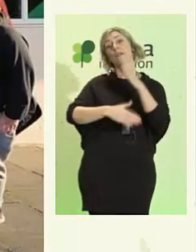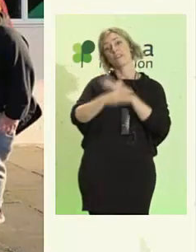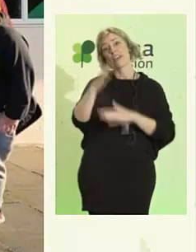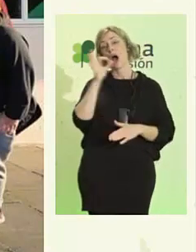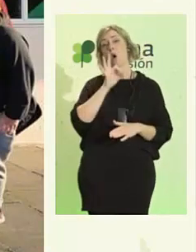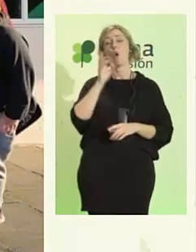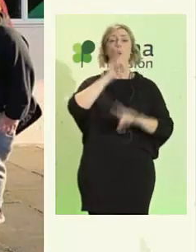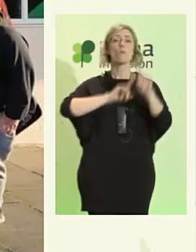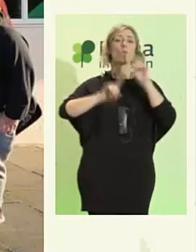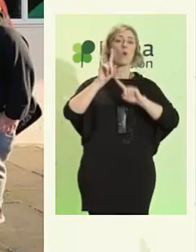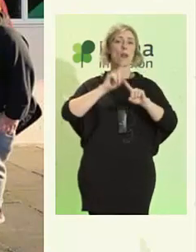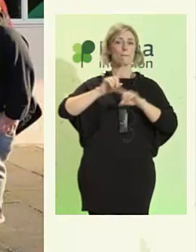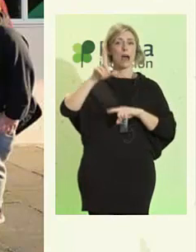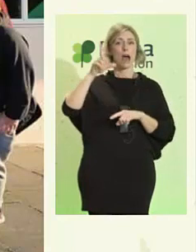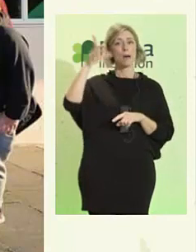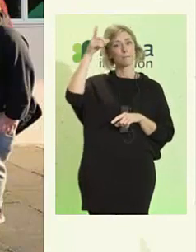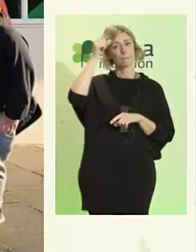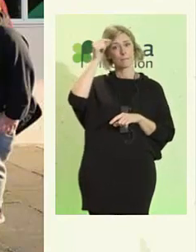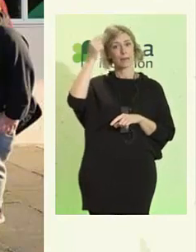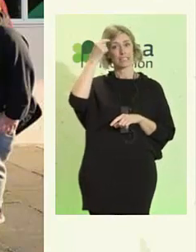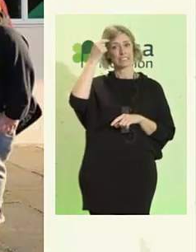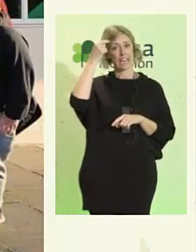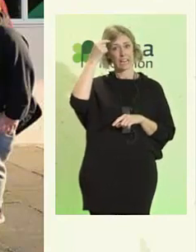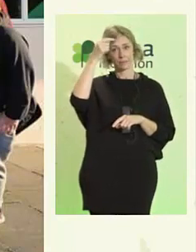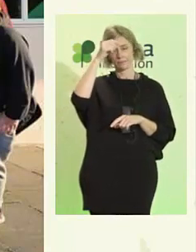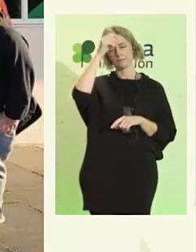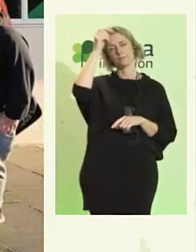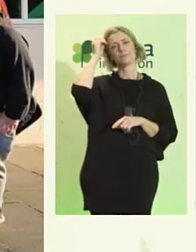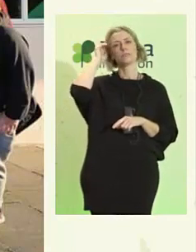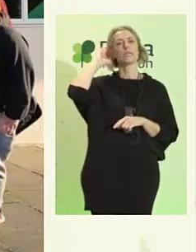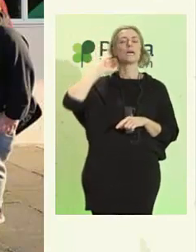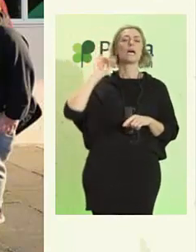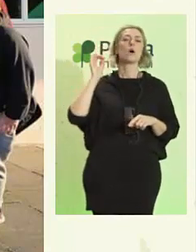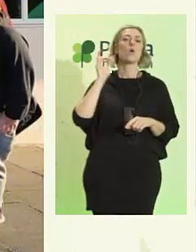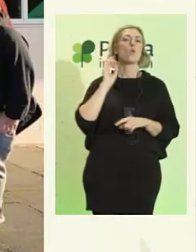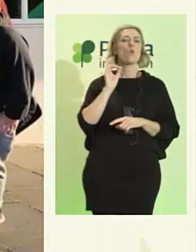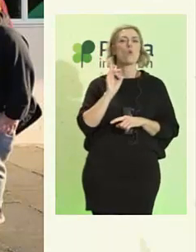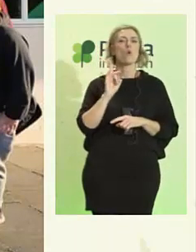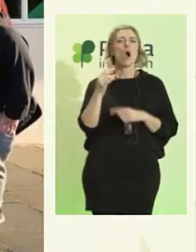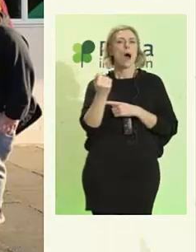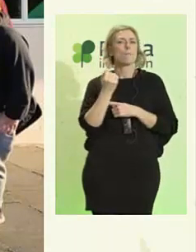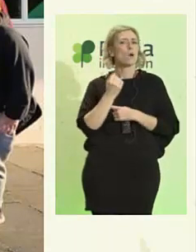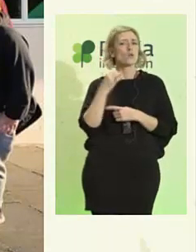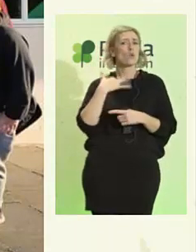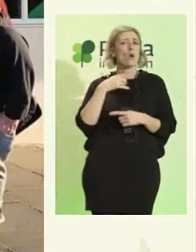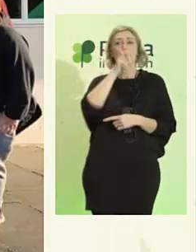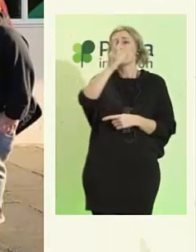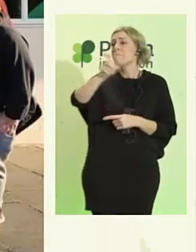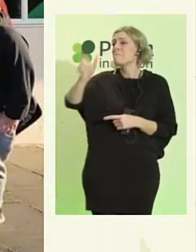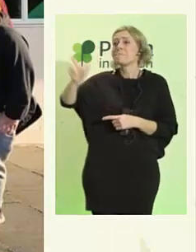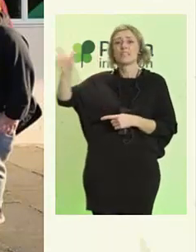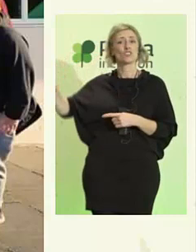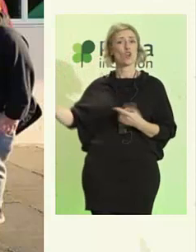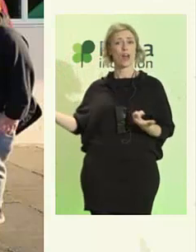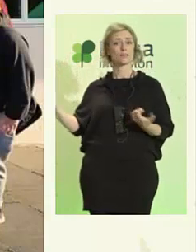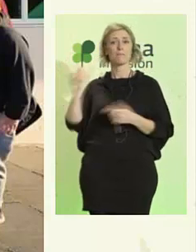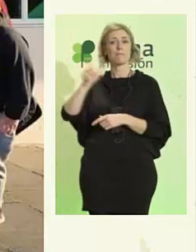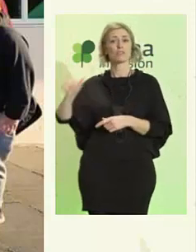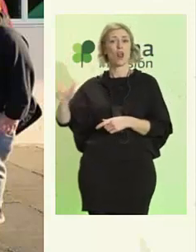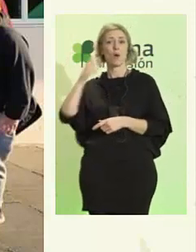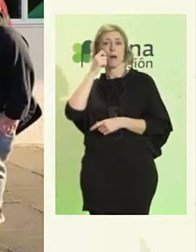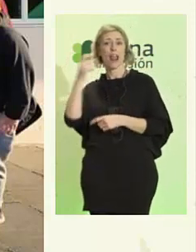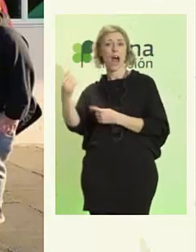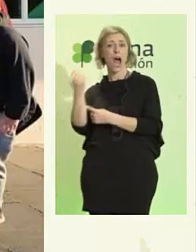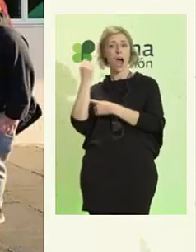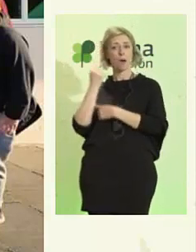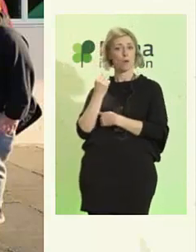único mecanismo de apoyo que tienen es el uno al otro. El apoyo humano es bastante sencillo, pero